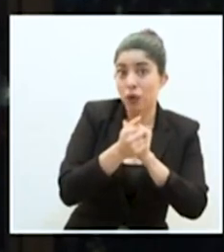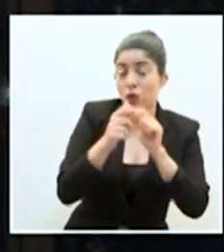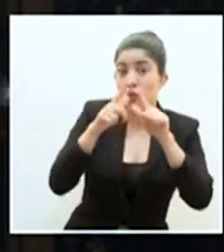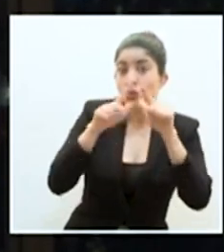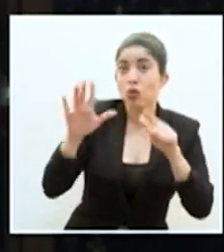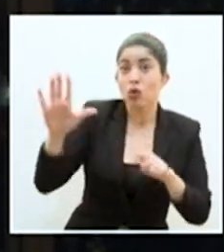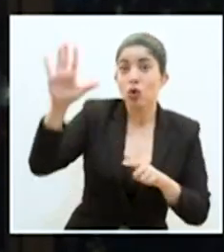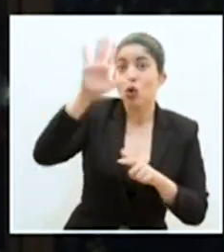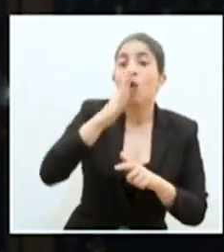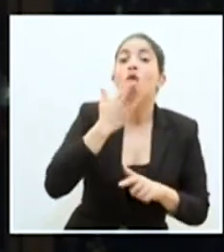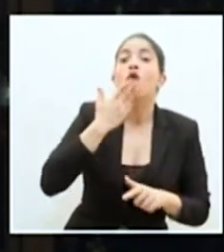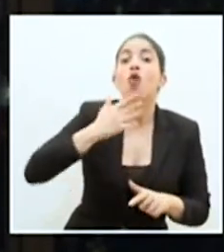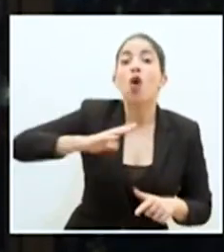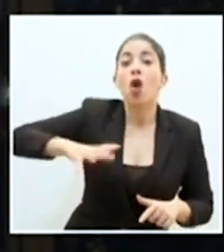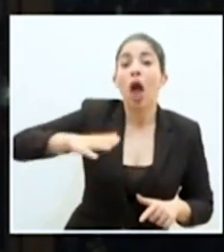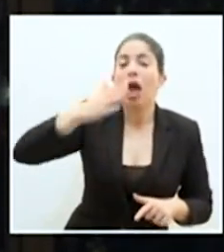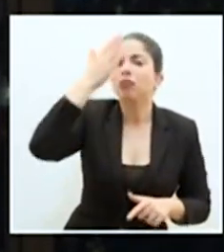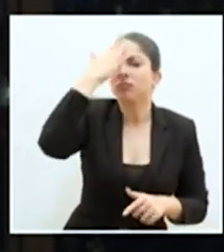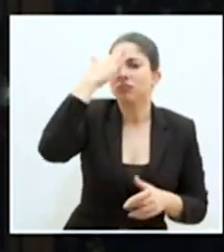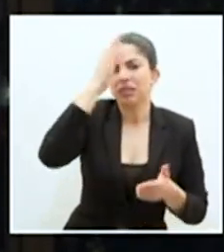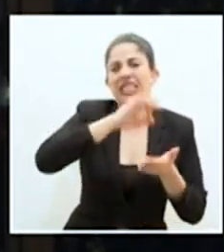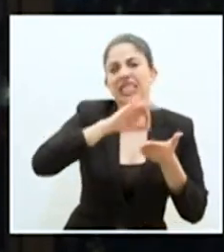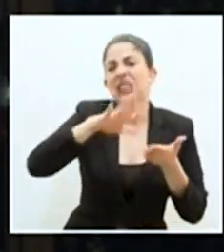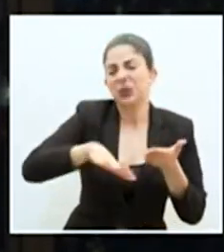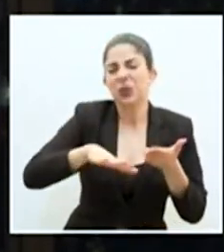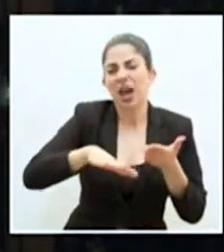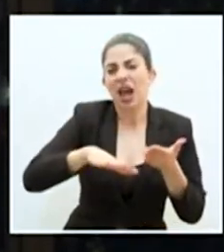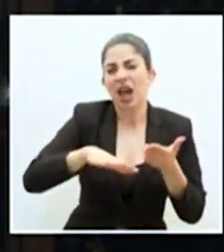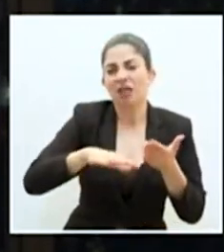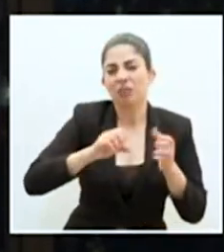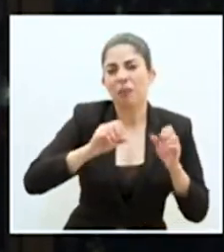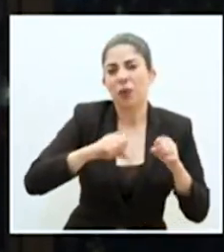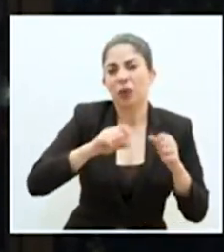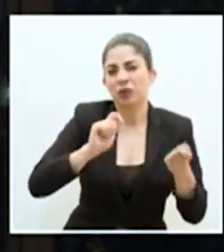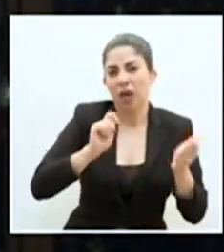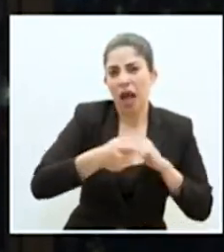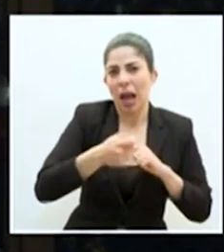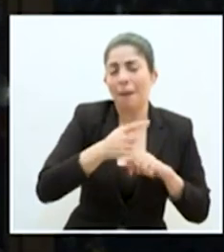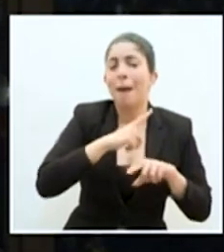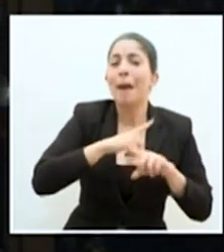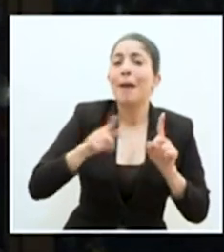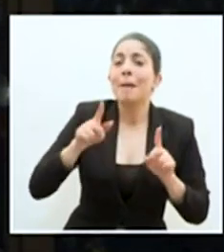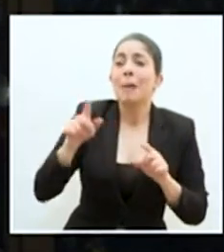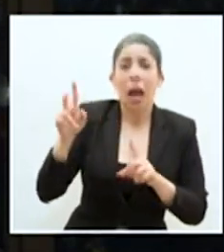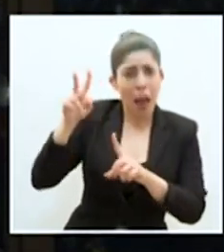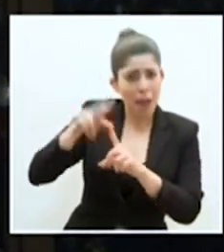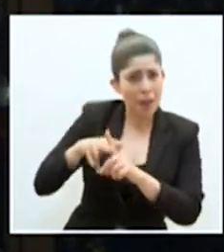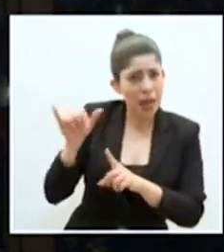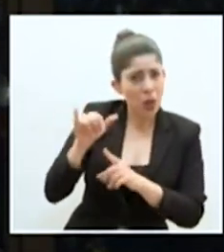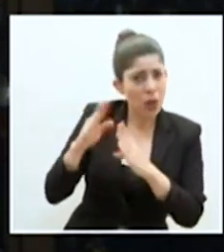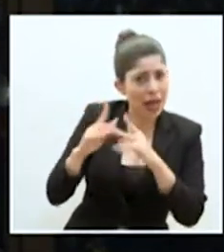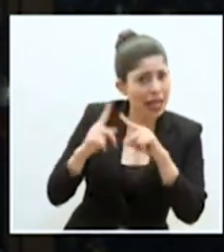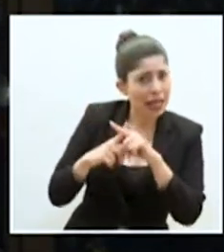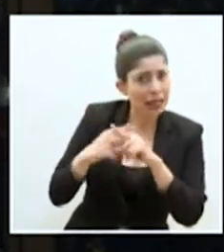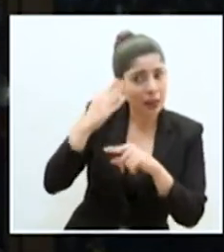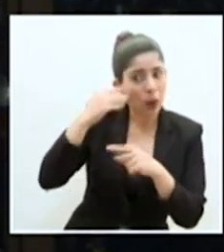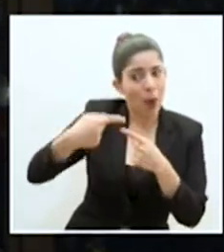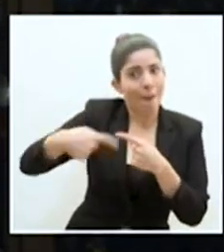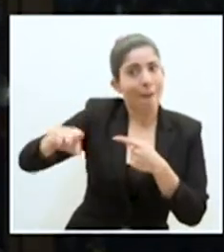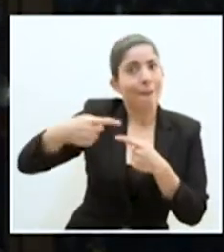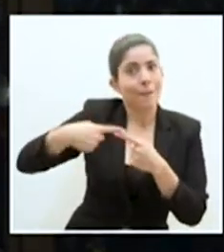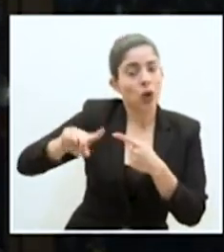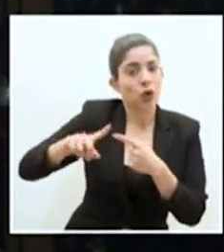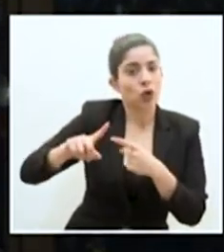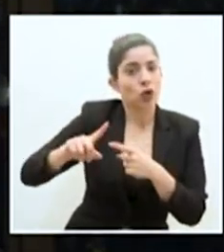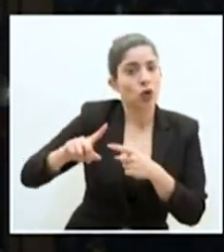modo naranja, ya sabíamos que las escuelas posiblemente tengan algún tipo de cambio, pero también se aplicaría para las iglesias, que es lo próximo, entendemos,